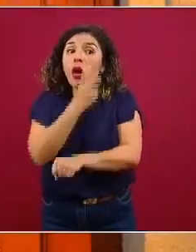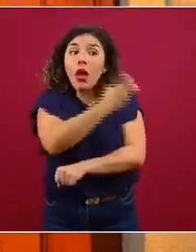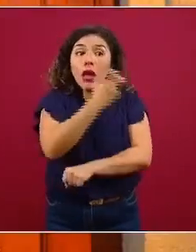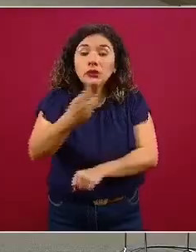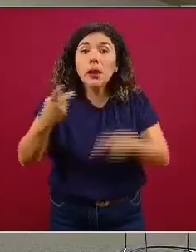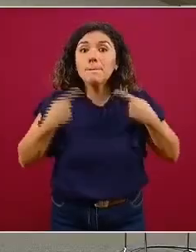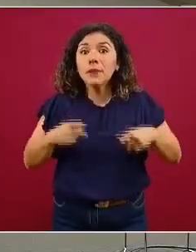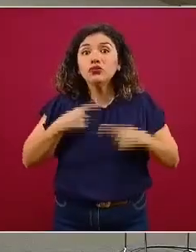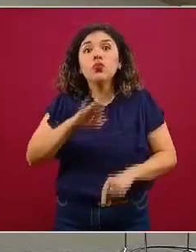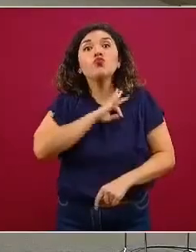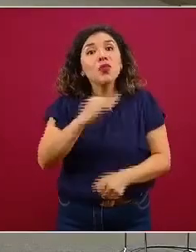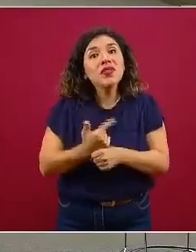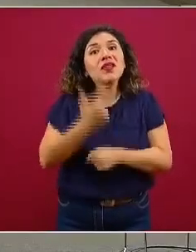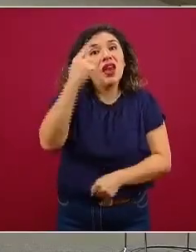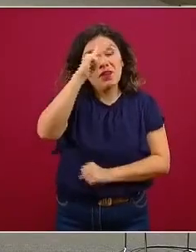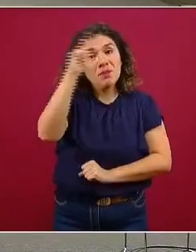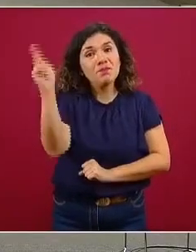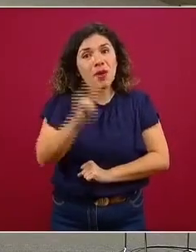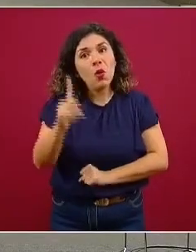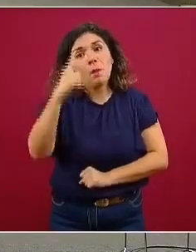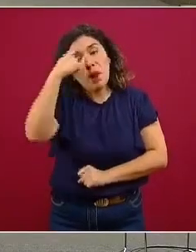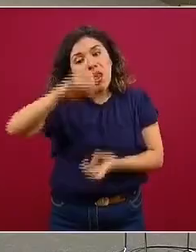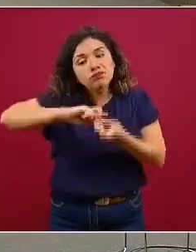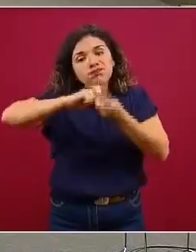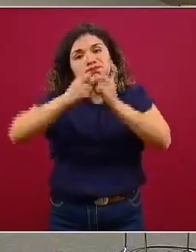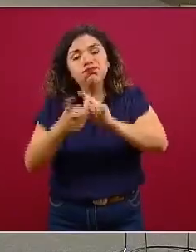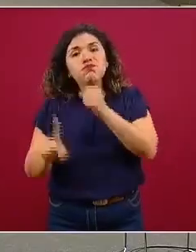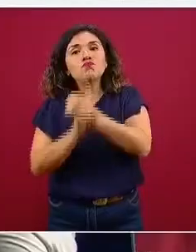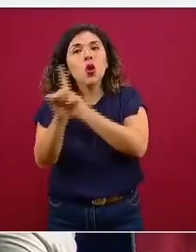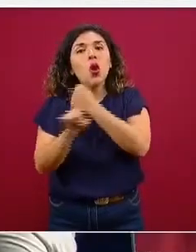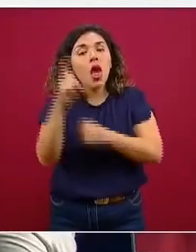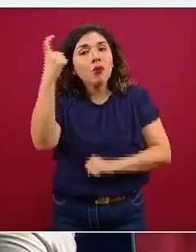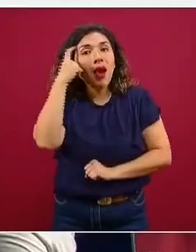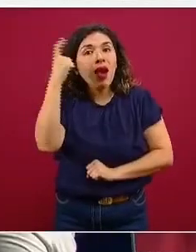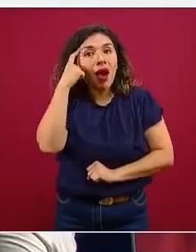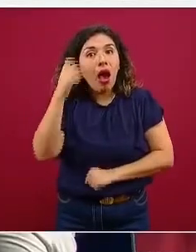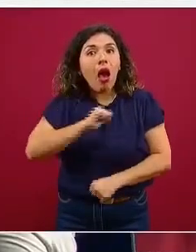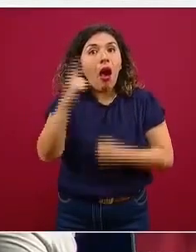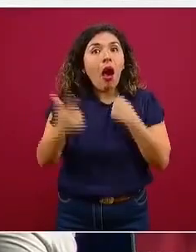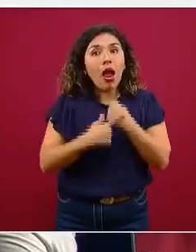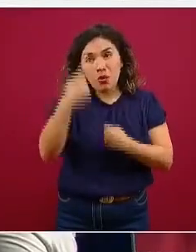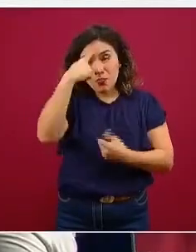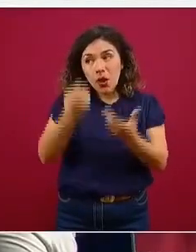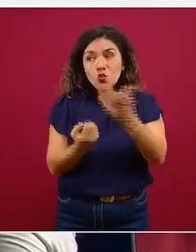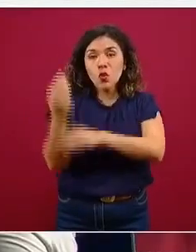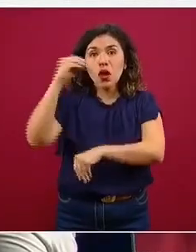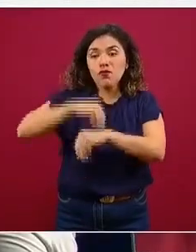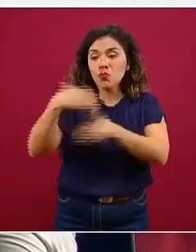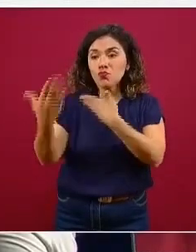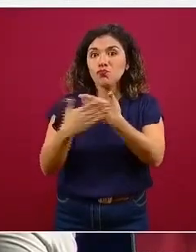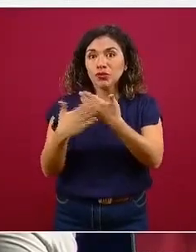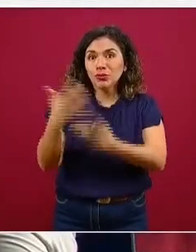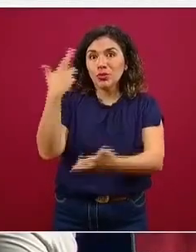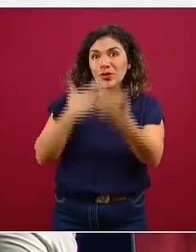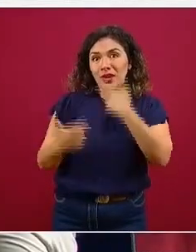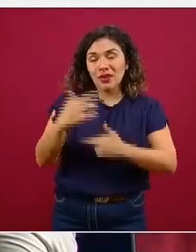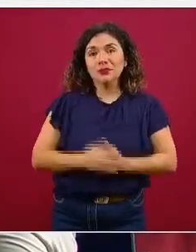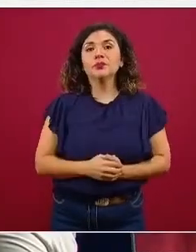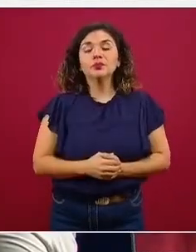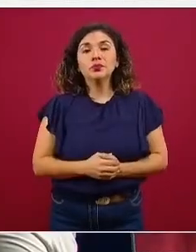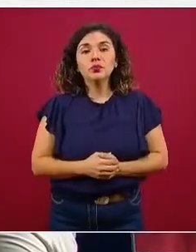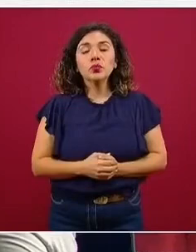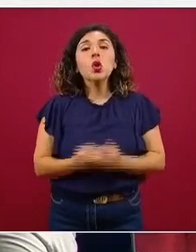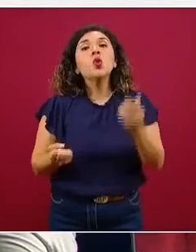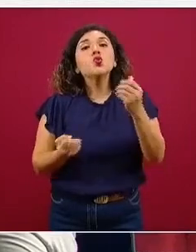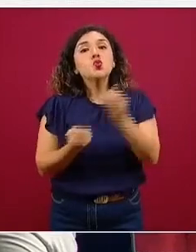aquellas que no, para presentar algún problema de salud mental, sobre todo durante este reintegro. Promover una cultura